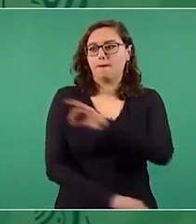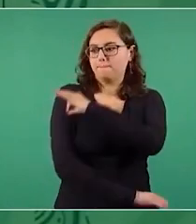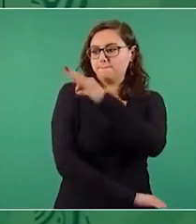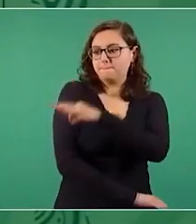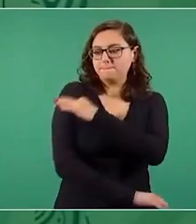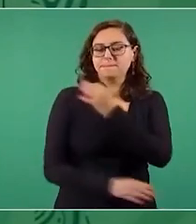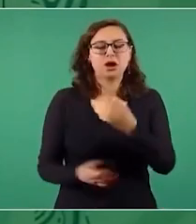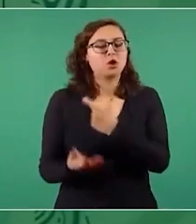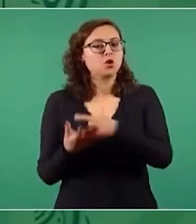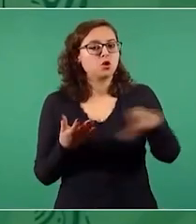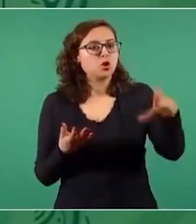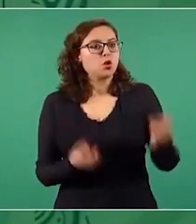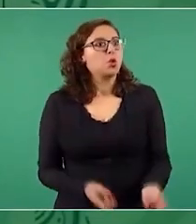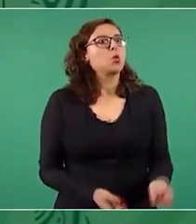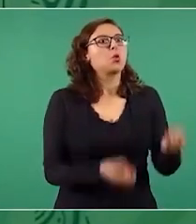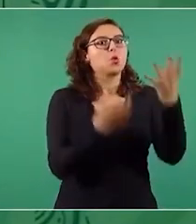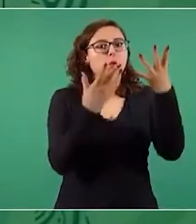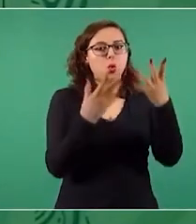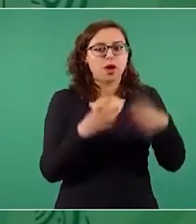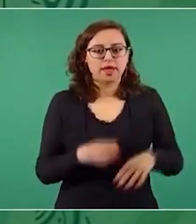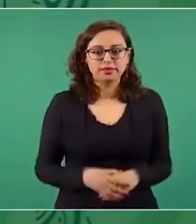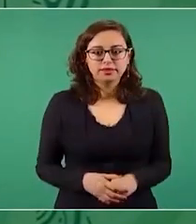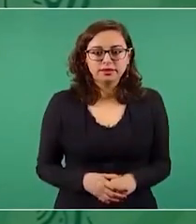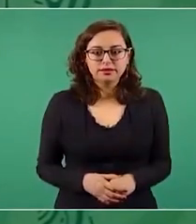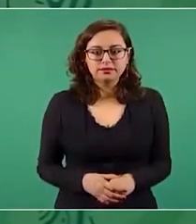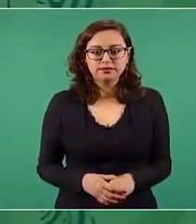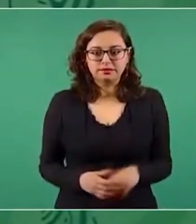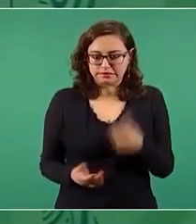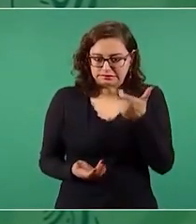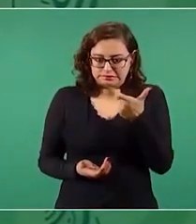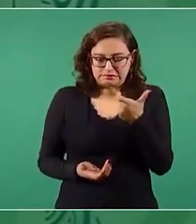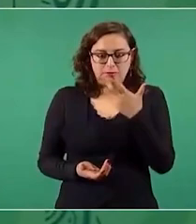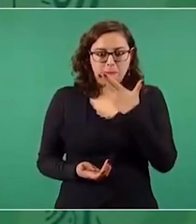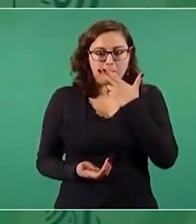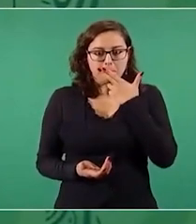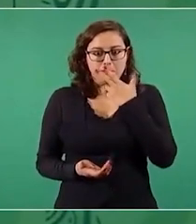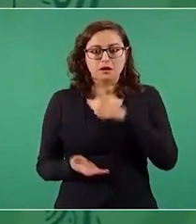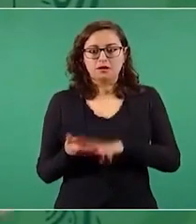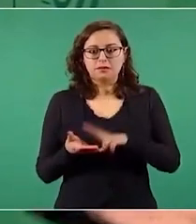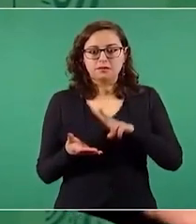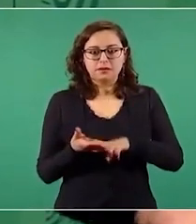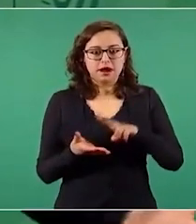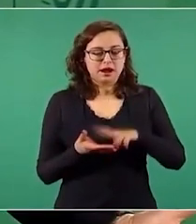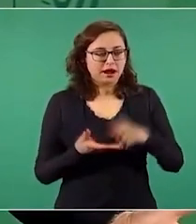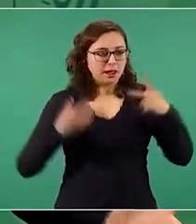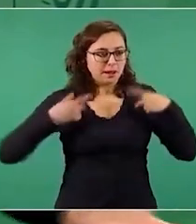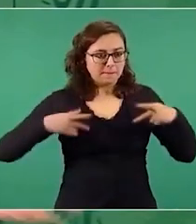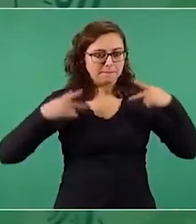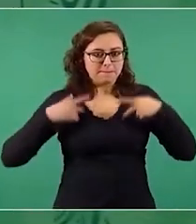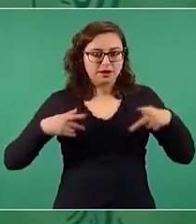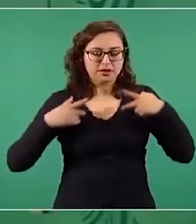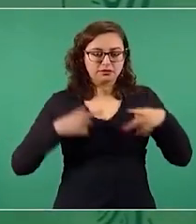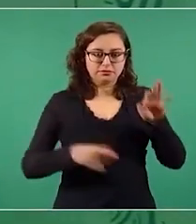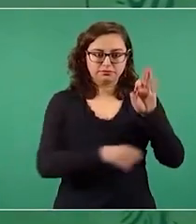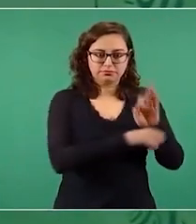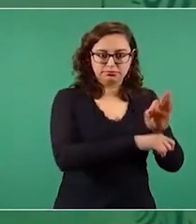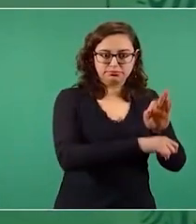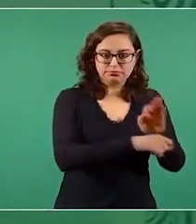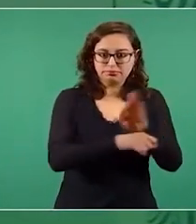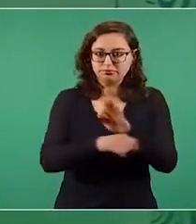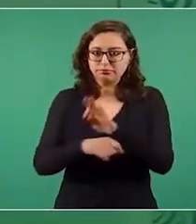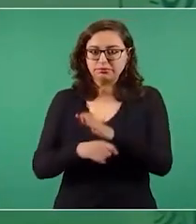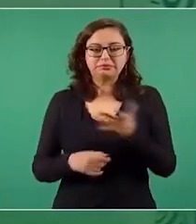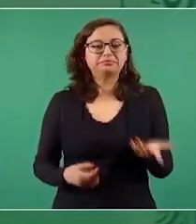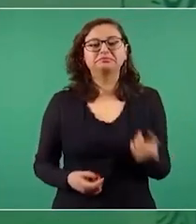Son unos insensibles porque pueden alegar de que